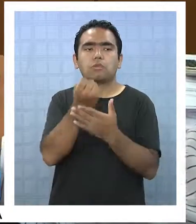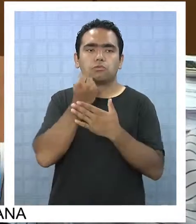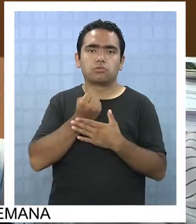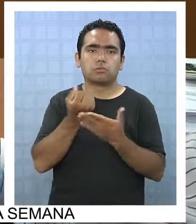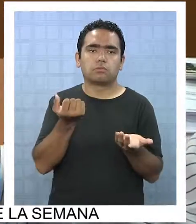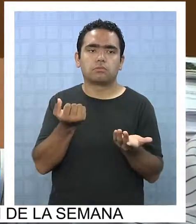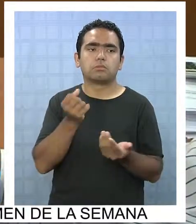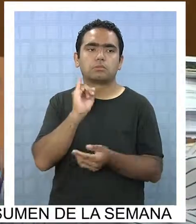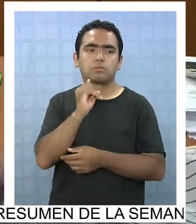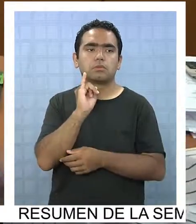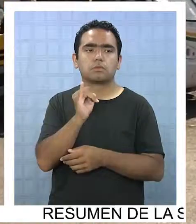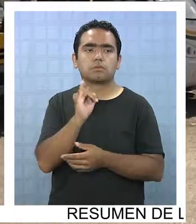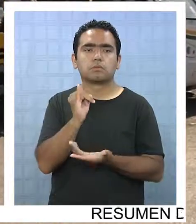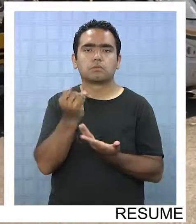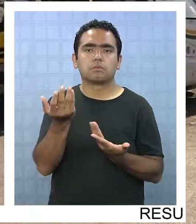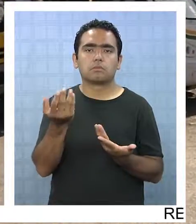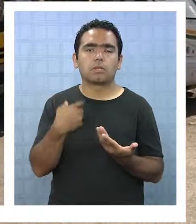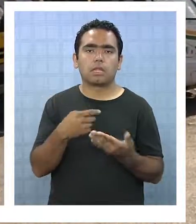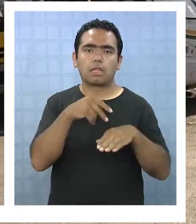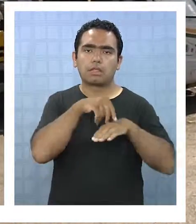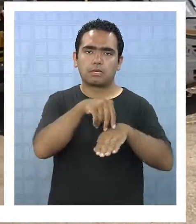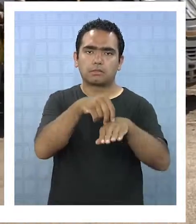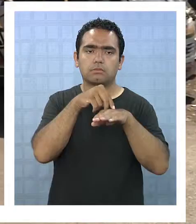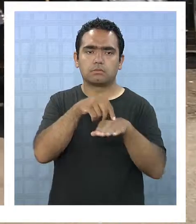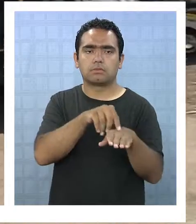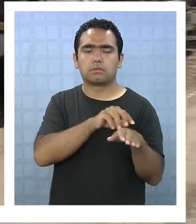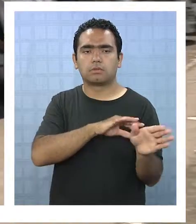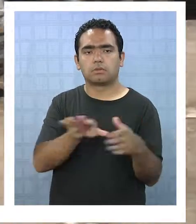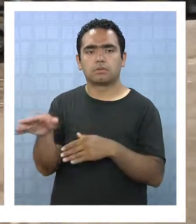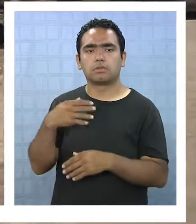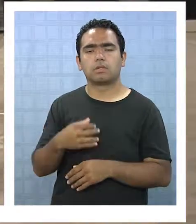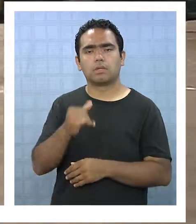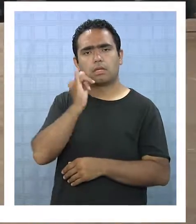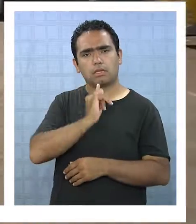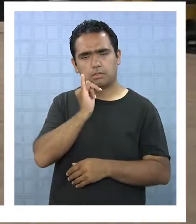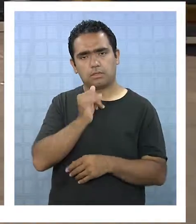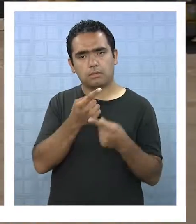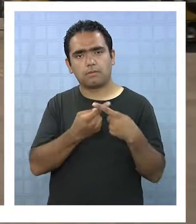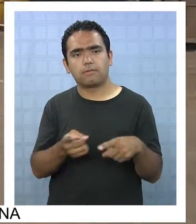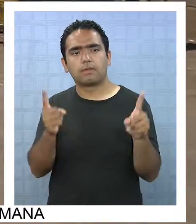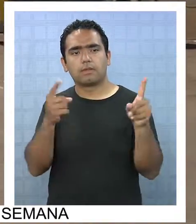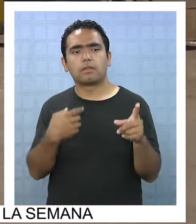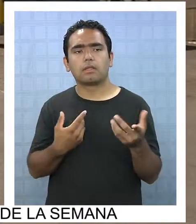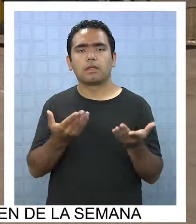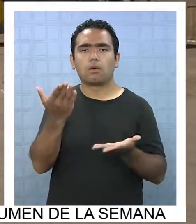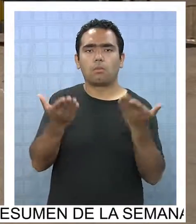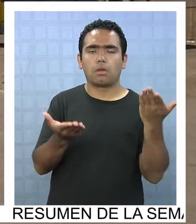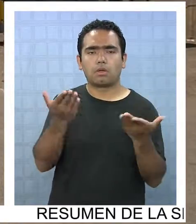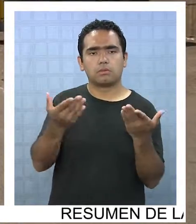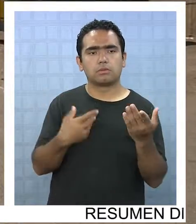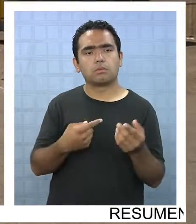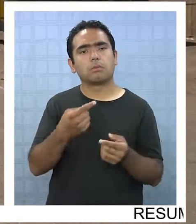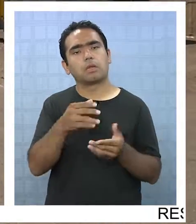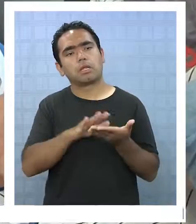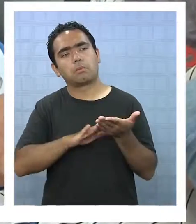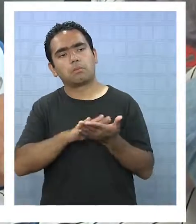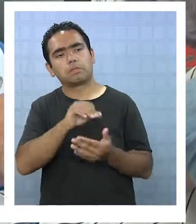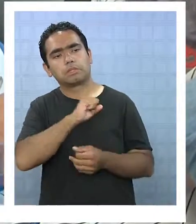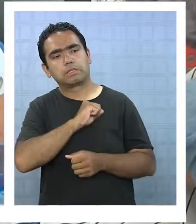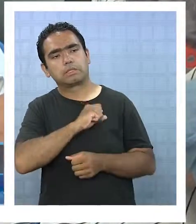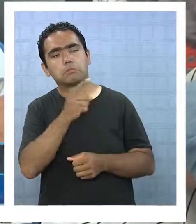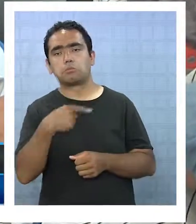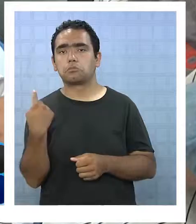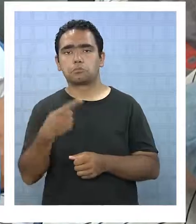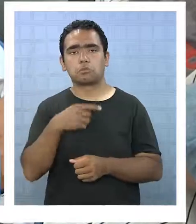hacia el transporte. Para aquí que no es totalmente distinto comparando con nosotros por ser de Santiago nosotros no tenemos